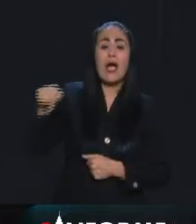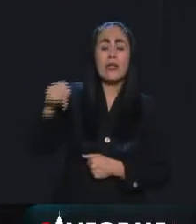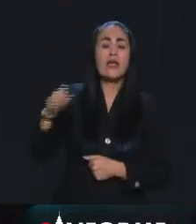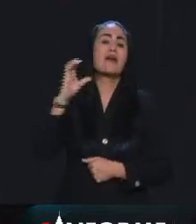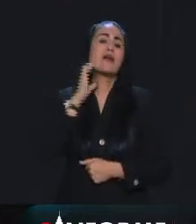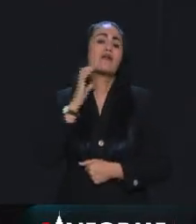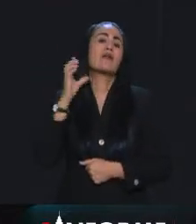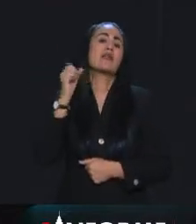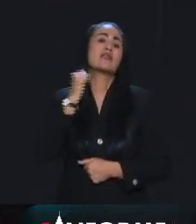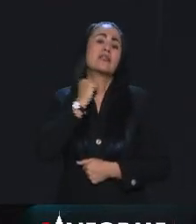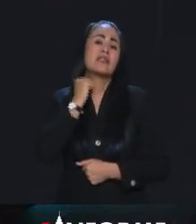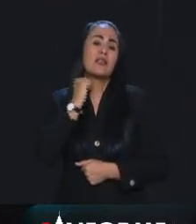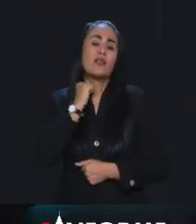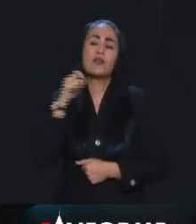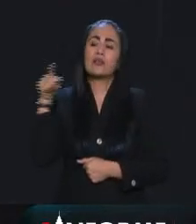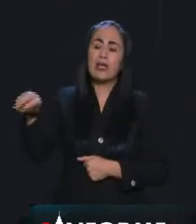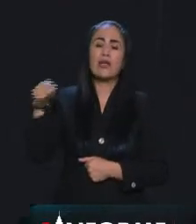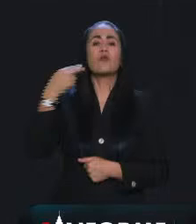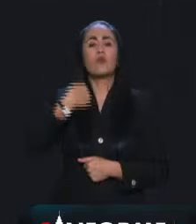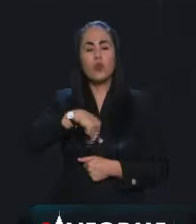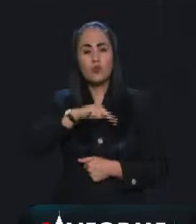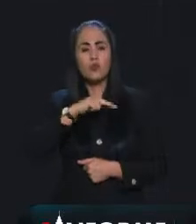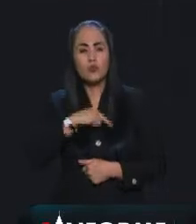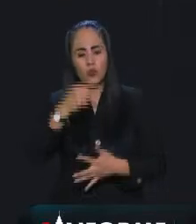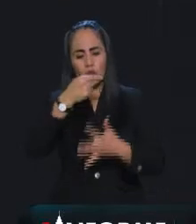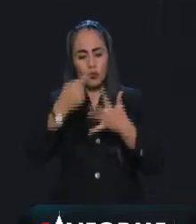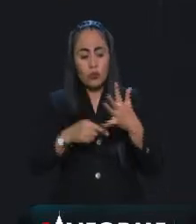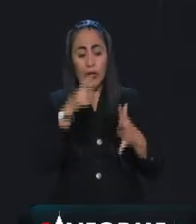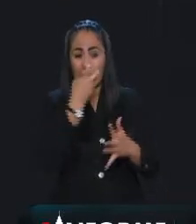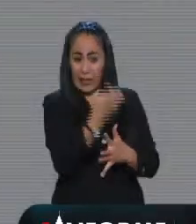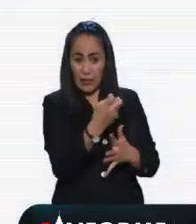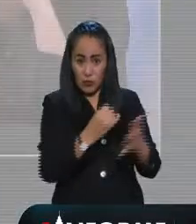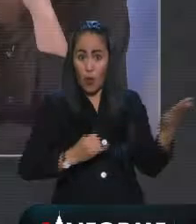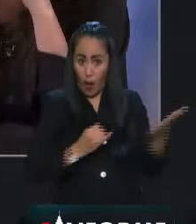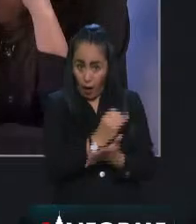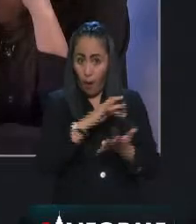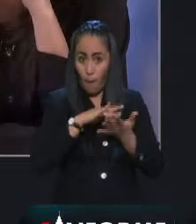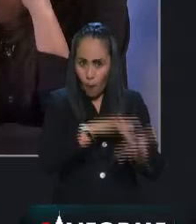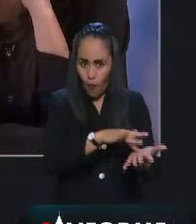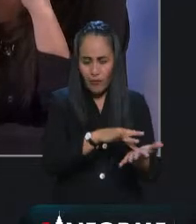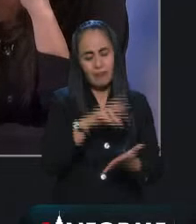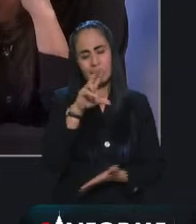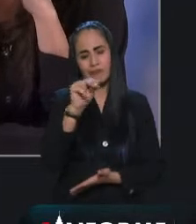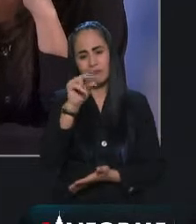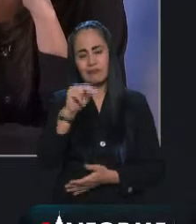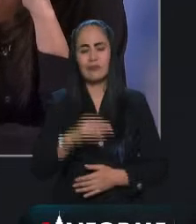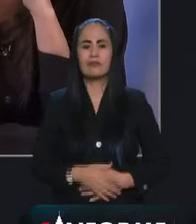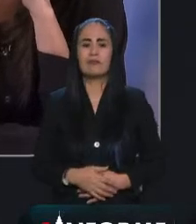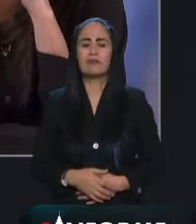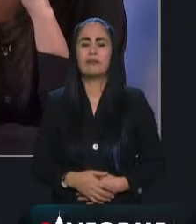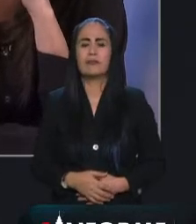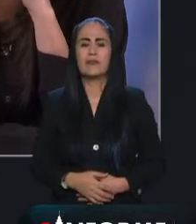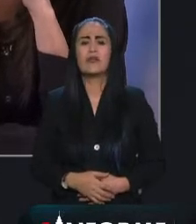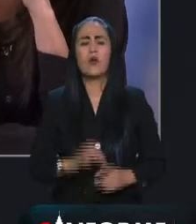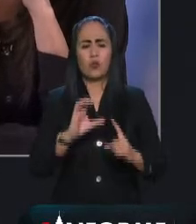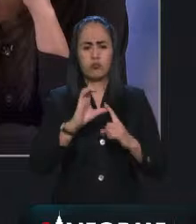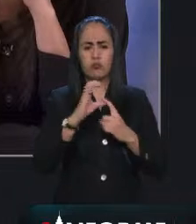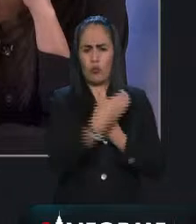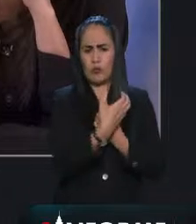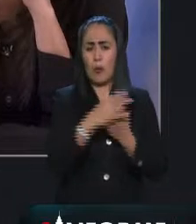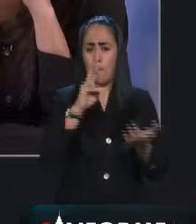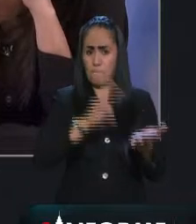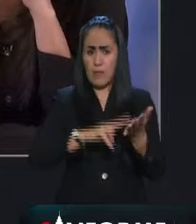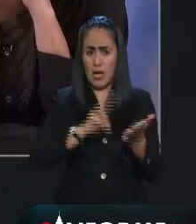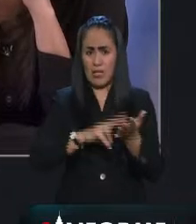ha pretendido hacer. En eso estamos absolutamente en contra. Entonces, sobre esto, senadora, pues no hay validez para la comisión, no se ven